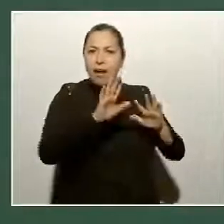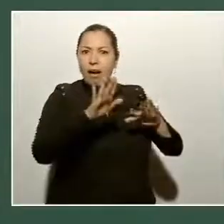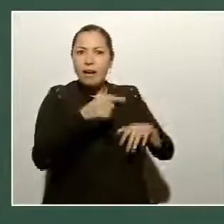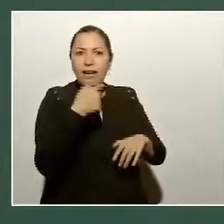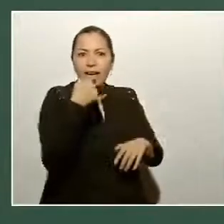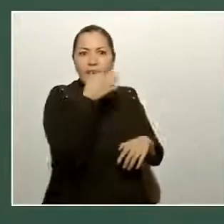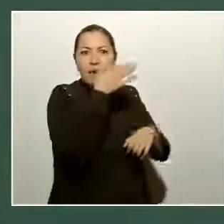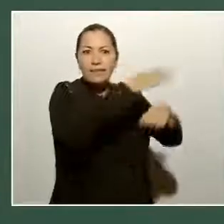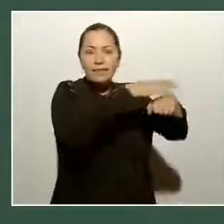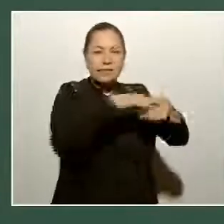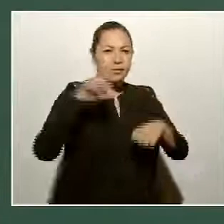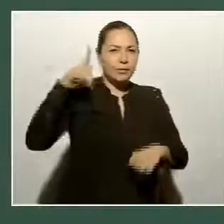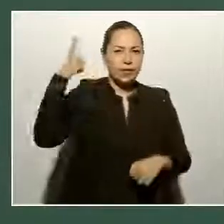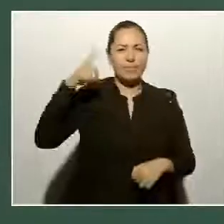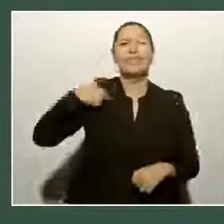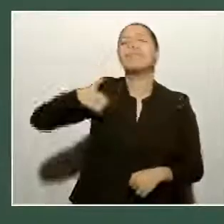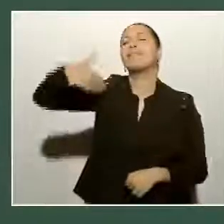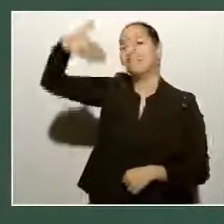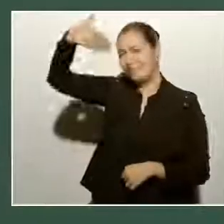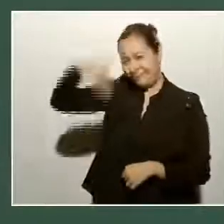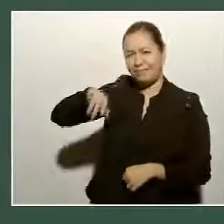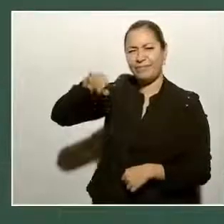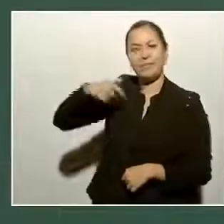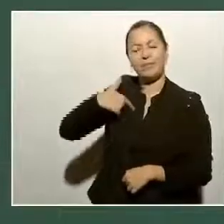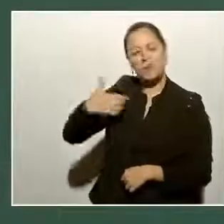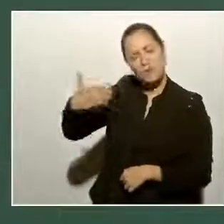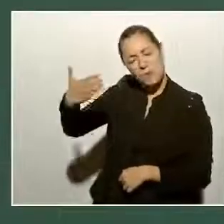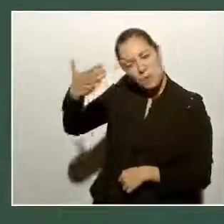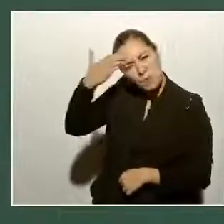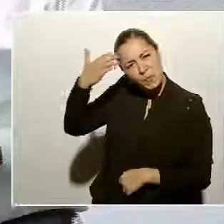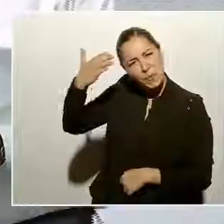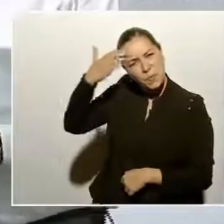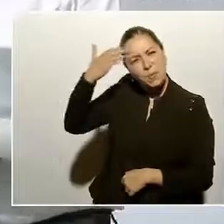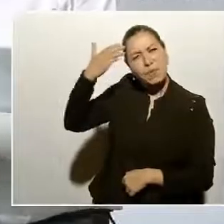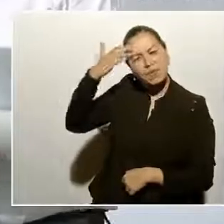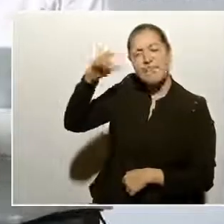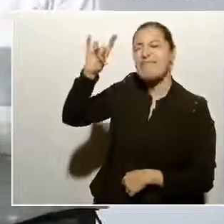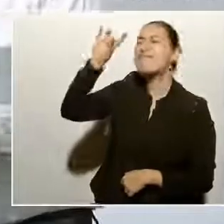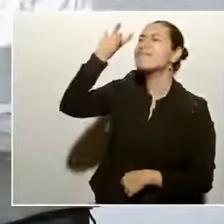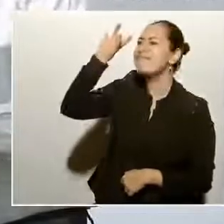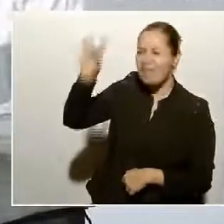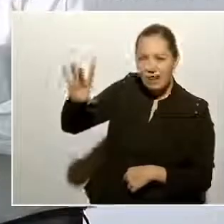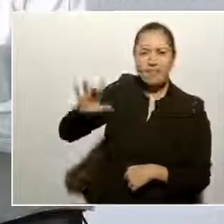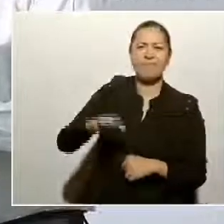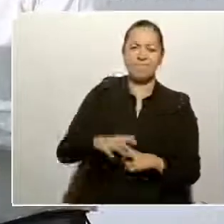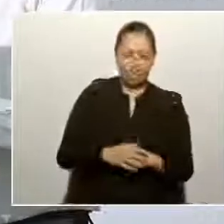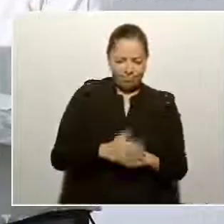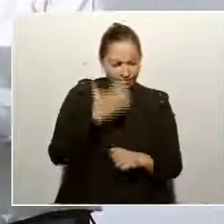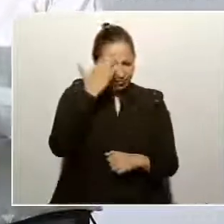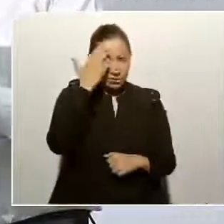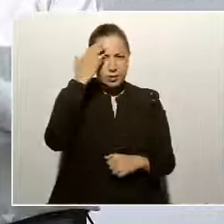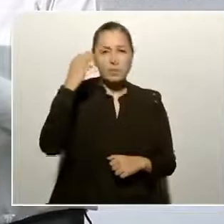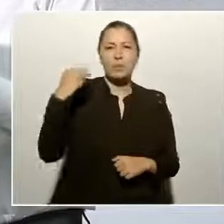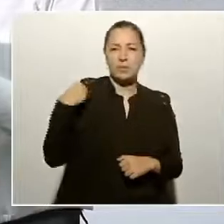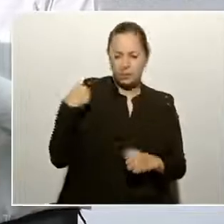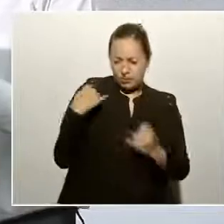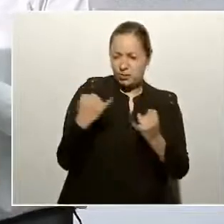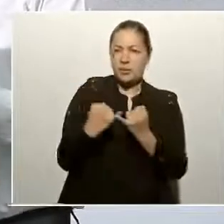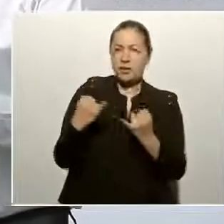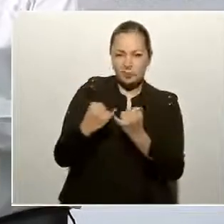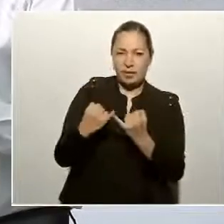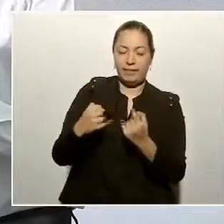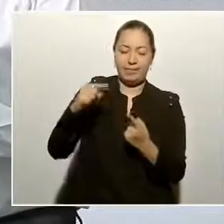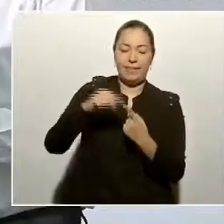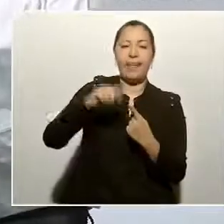lo conozco bien, al municipio de Tamazula y también a